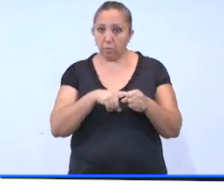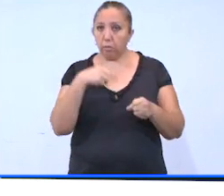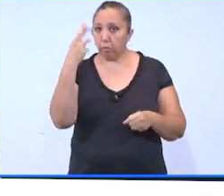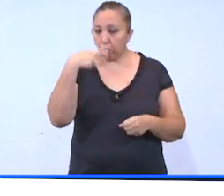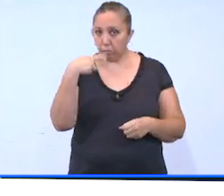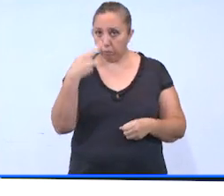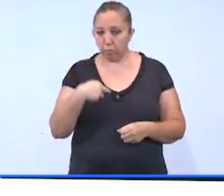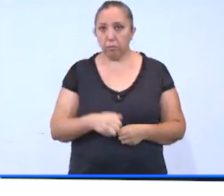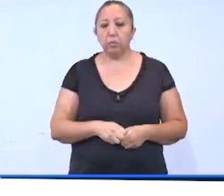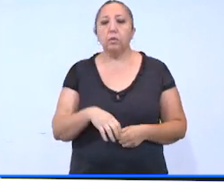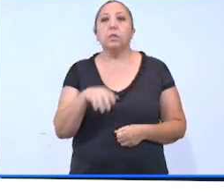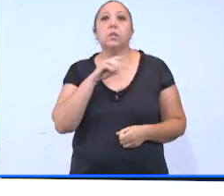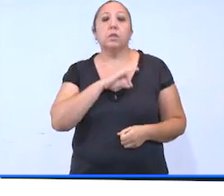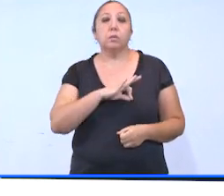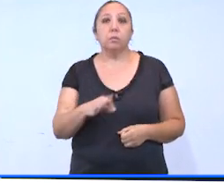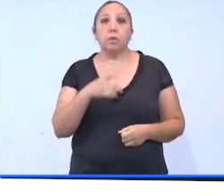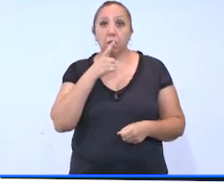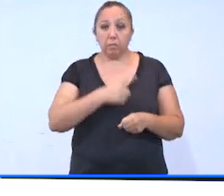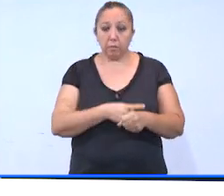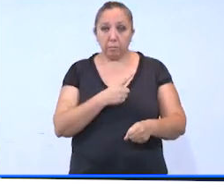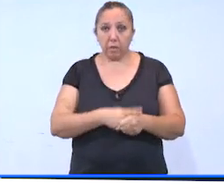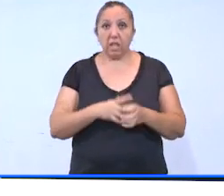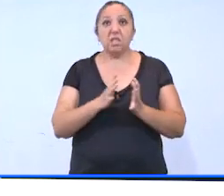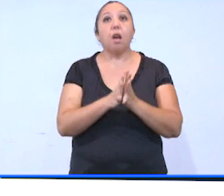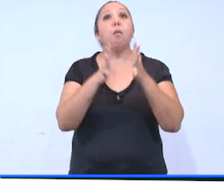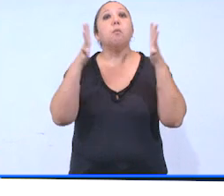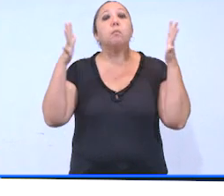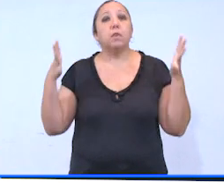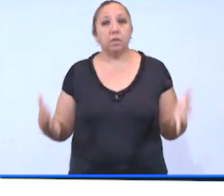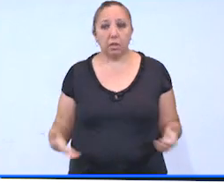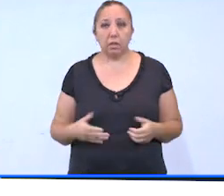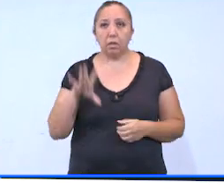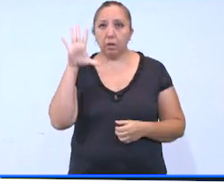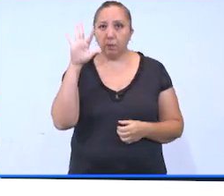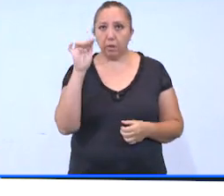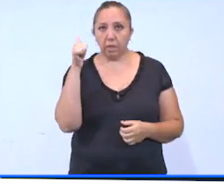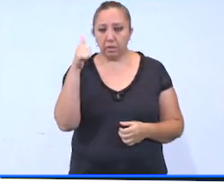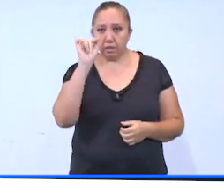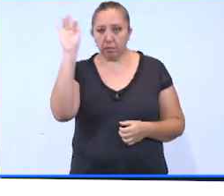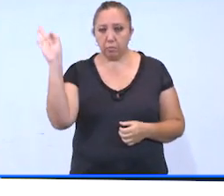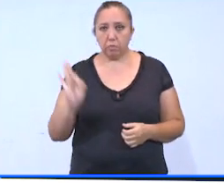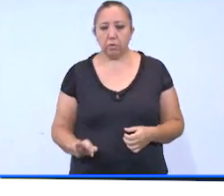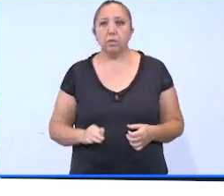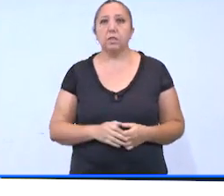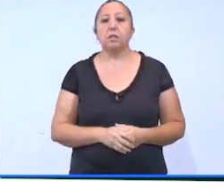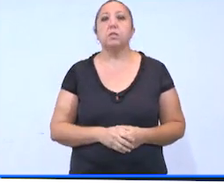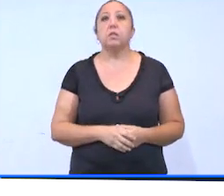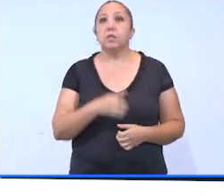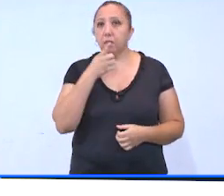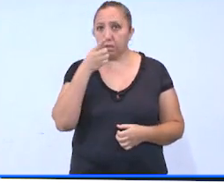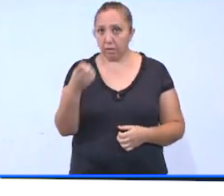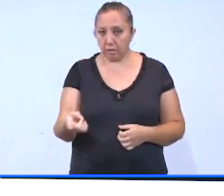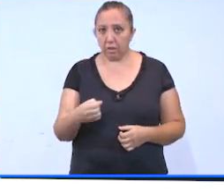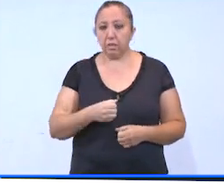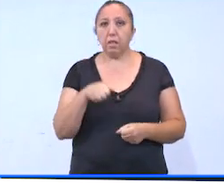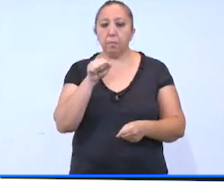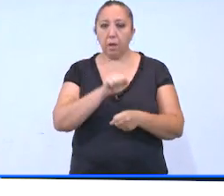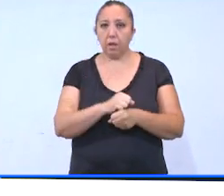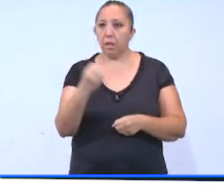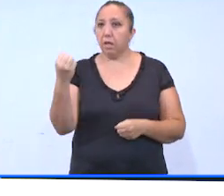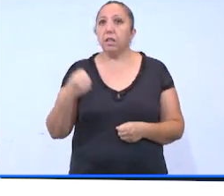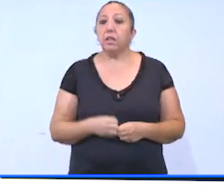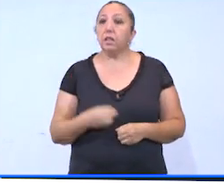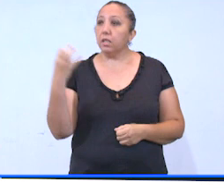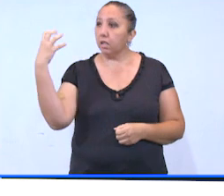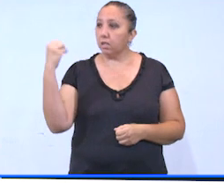rojo. La positividad de los casos está en ascenso y es del 46%. Los indicadores semanales de nuestro semáforo